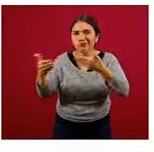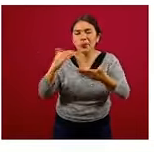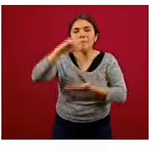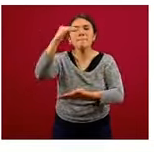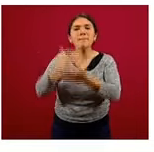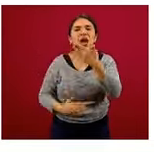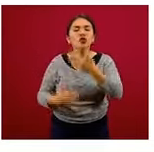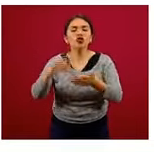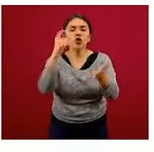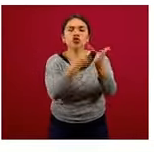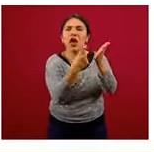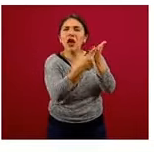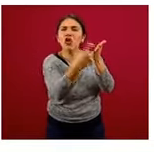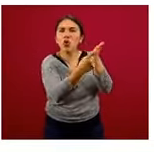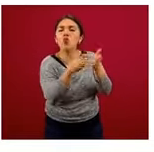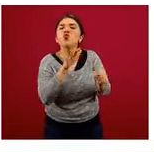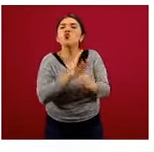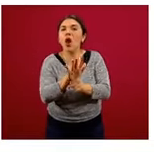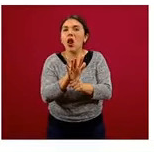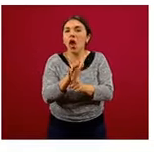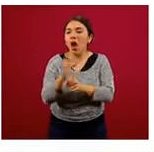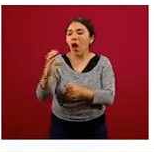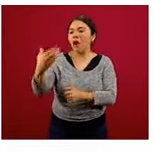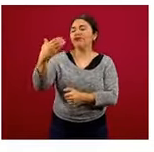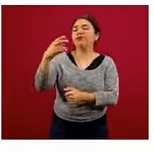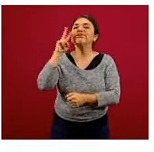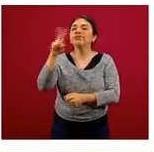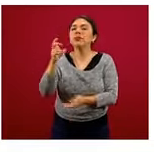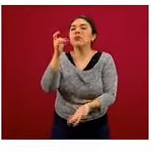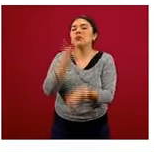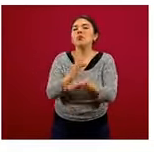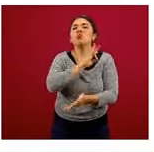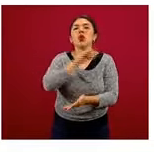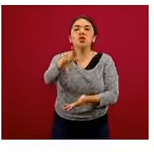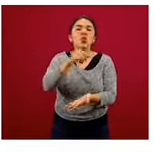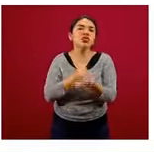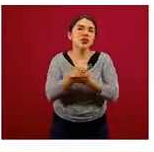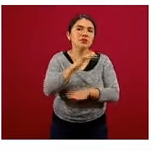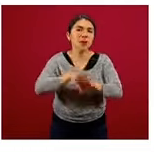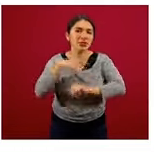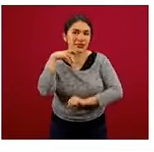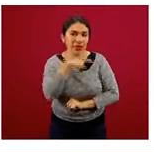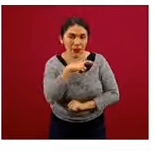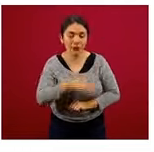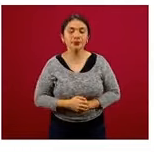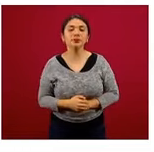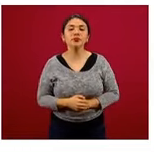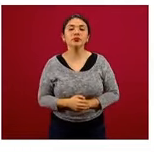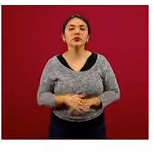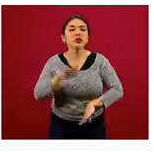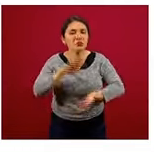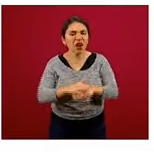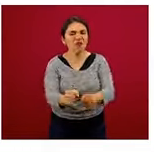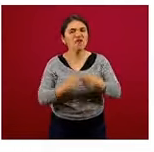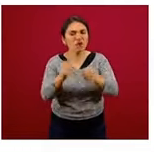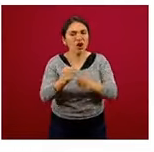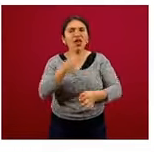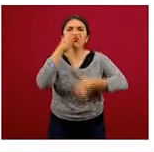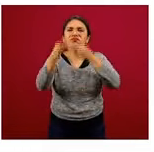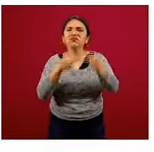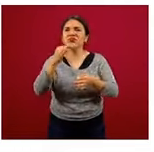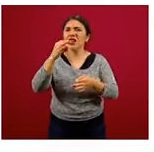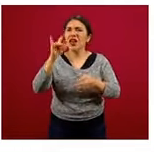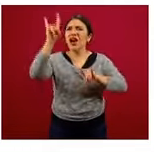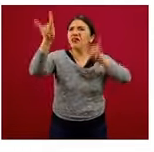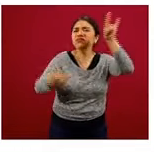el menor número de sellos. Y eso nos va a ayudar a tomar mejores decisiones. Fortalecer la restricción de publicidad de